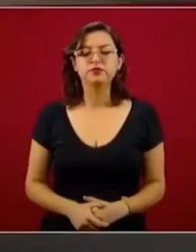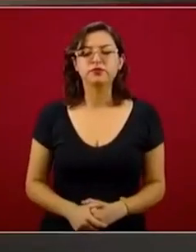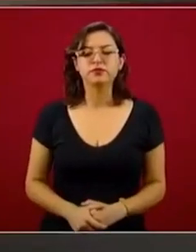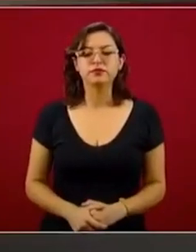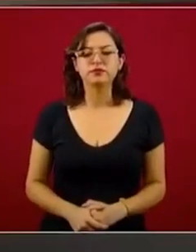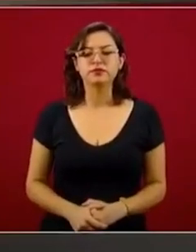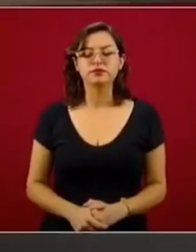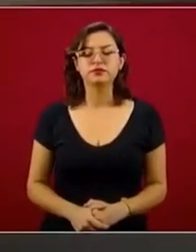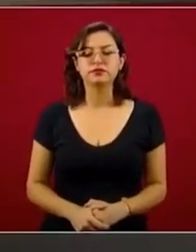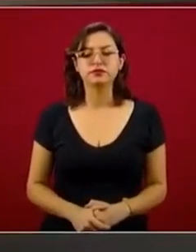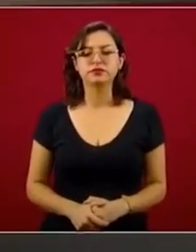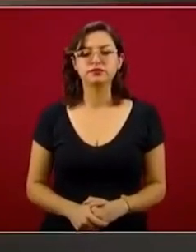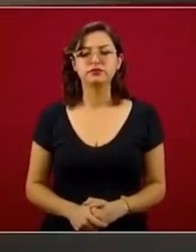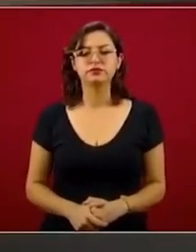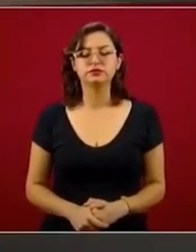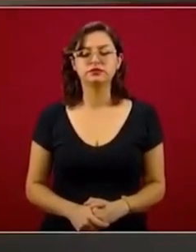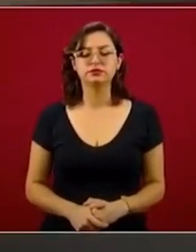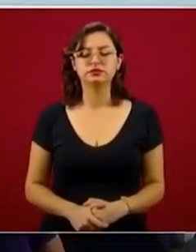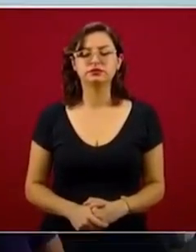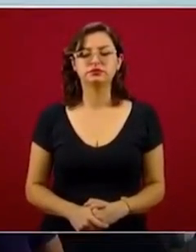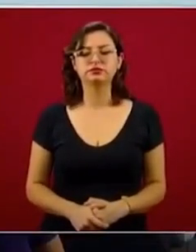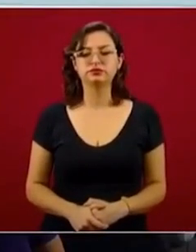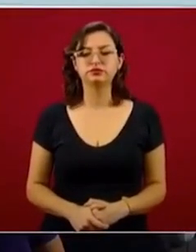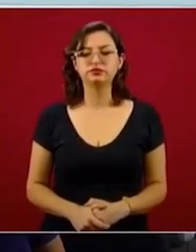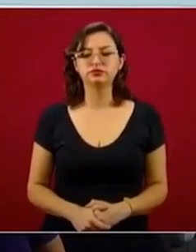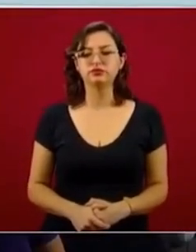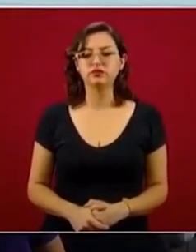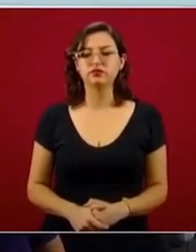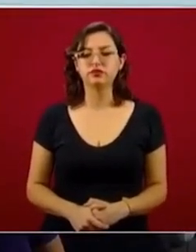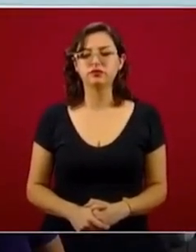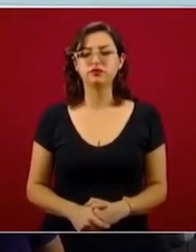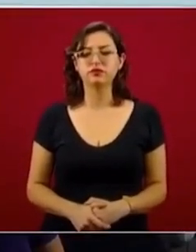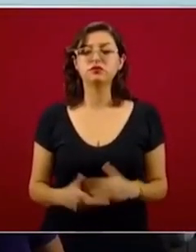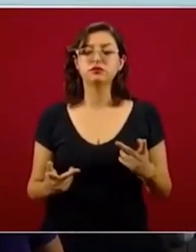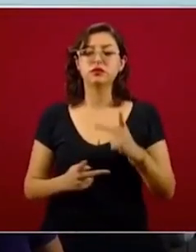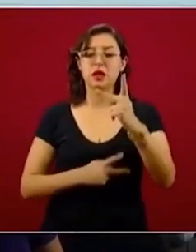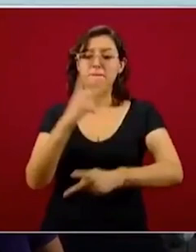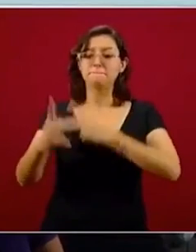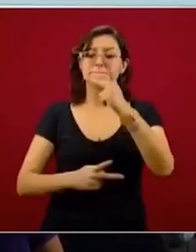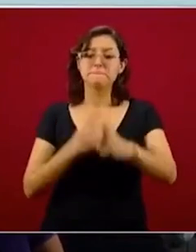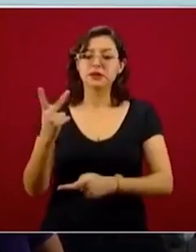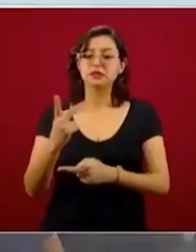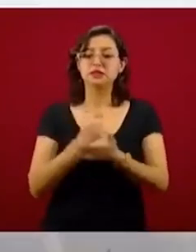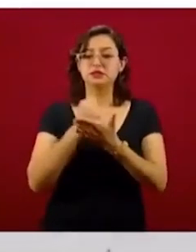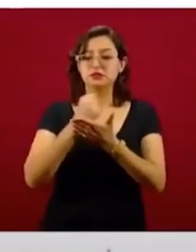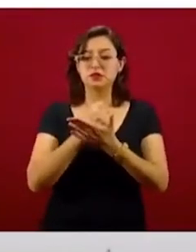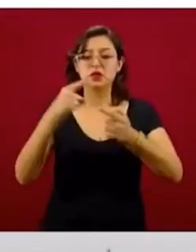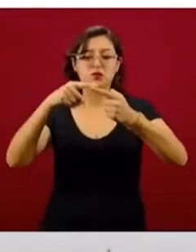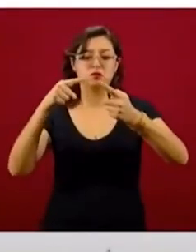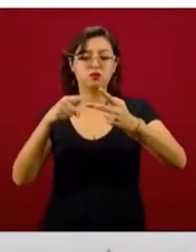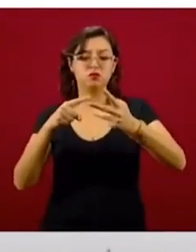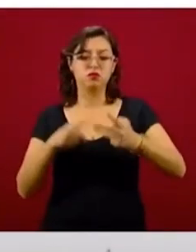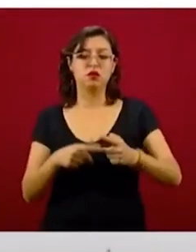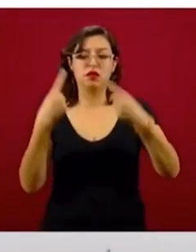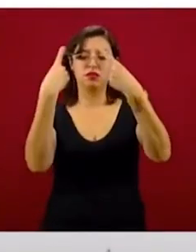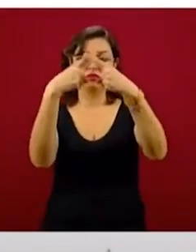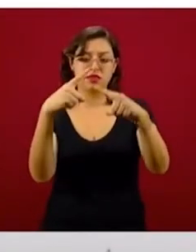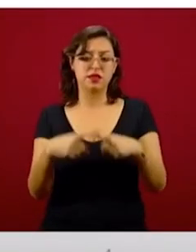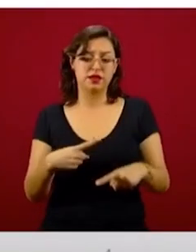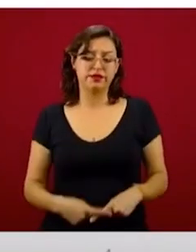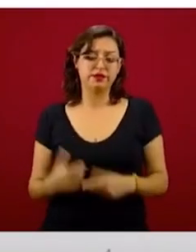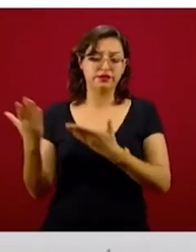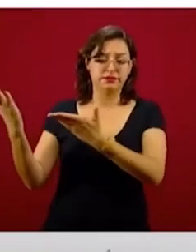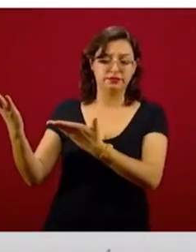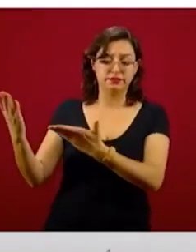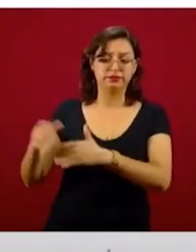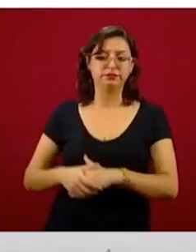Estos son los tipos de préstamos que forman parte del programa de préstamos personales, tres diferentes tipos de préstamos que ya hemos comentado, los